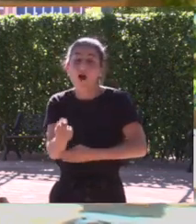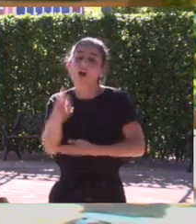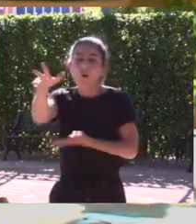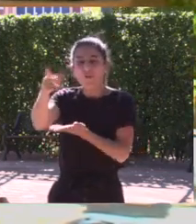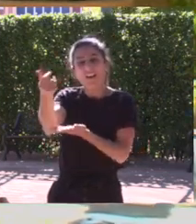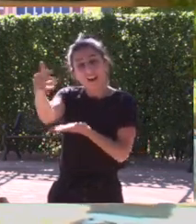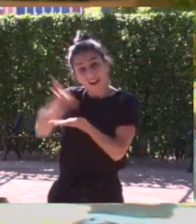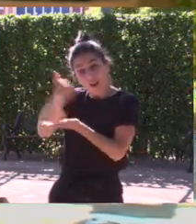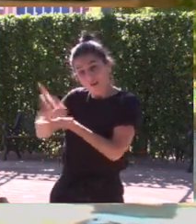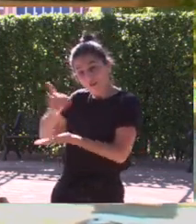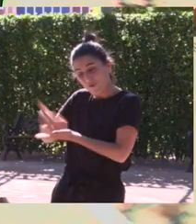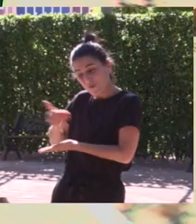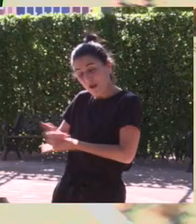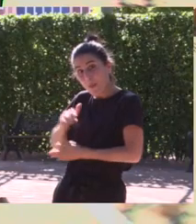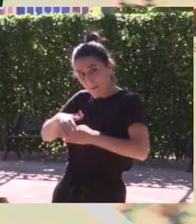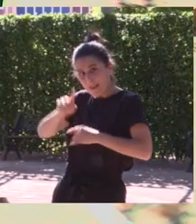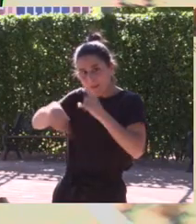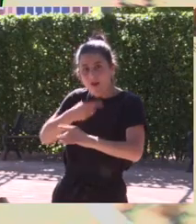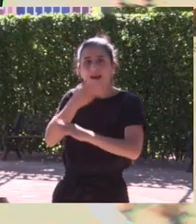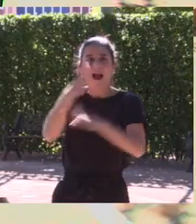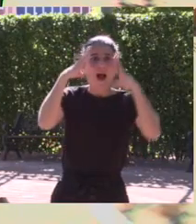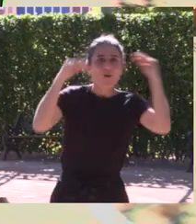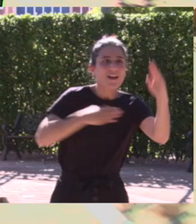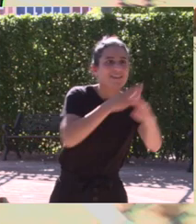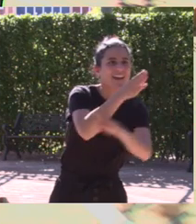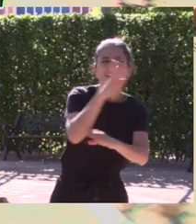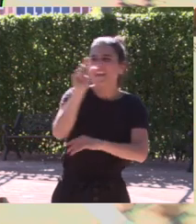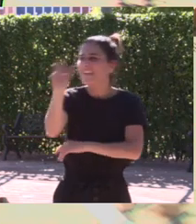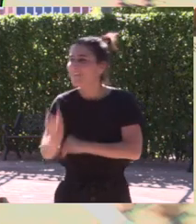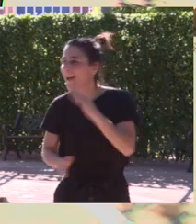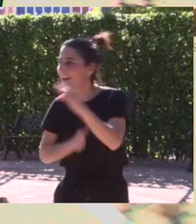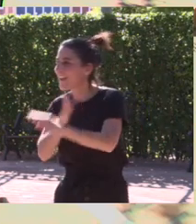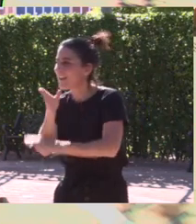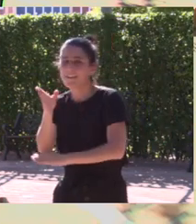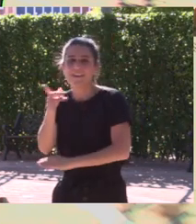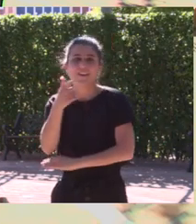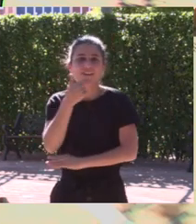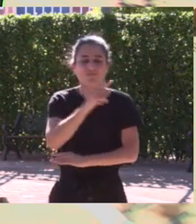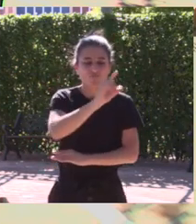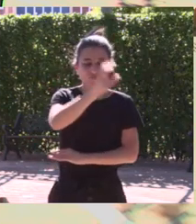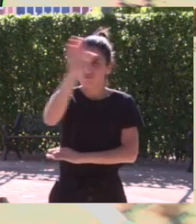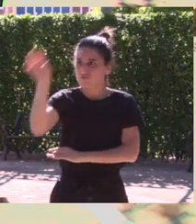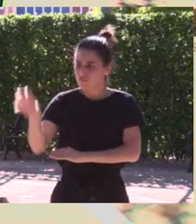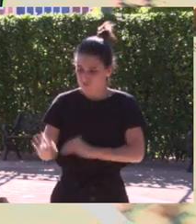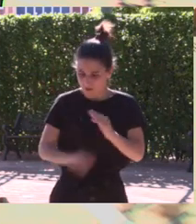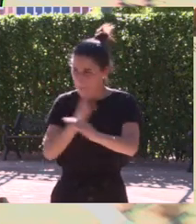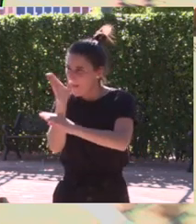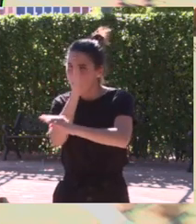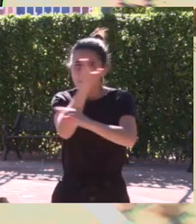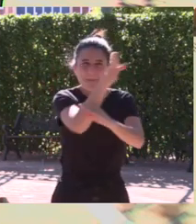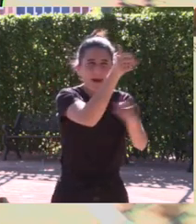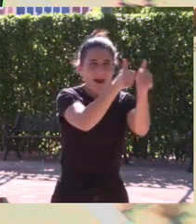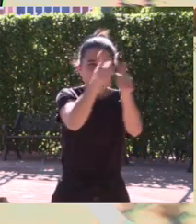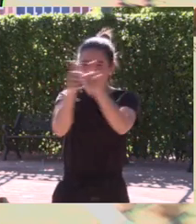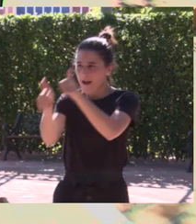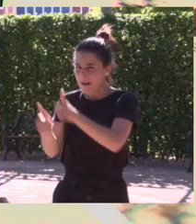poder conseguir los fondos y poder llegar hasta Holanda hasta Italia hasta Alemania hasta diversos países y